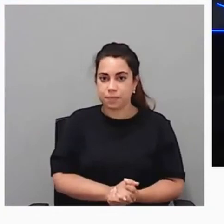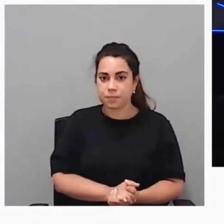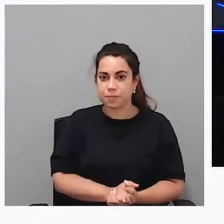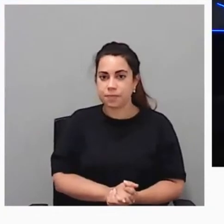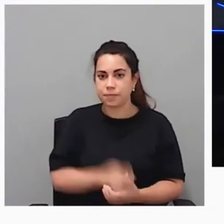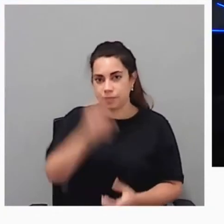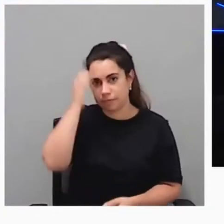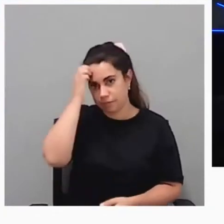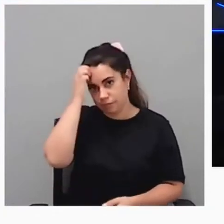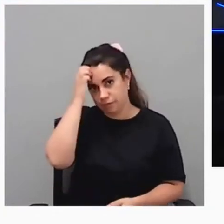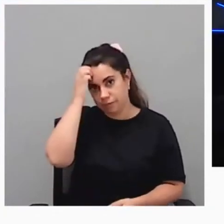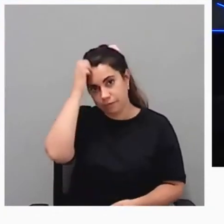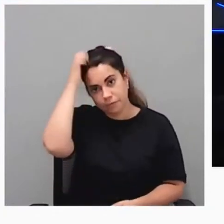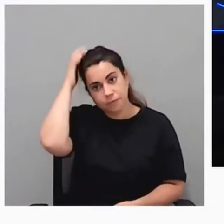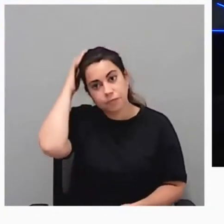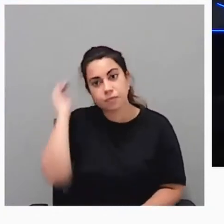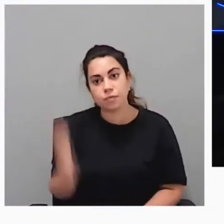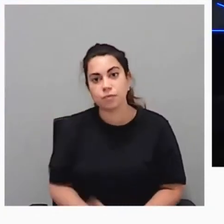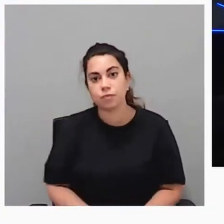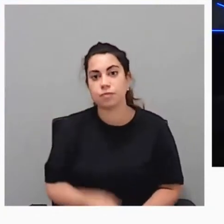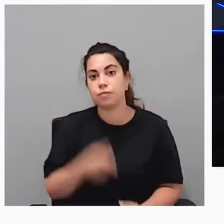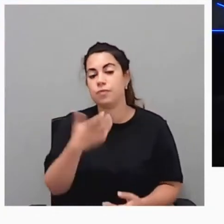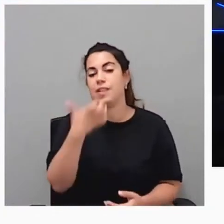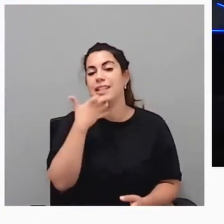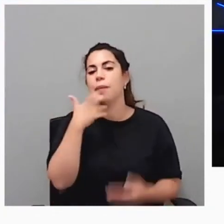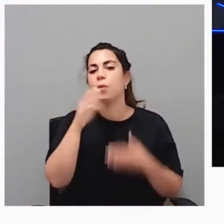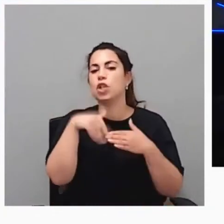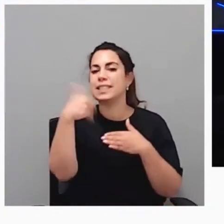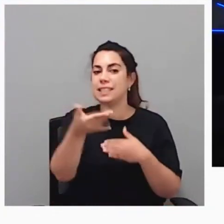Bueno, estos son algunos de los ejemplos también a nivel externo.